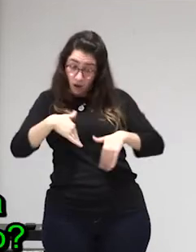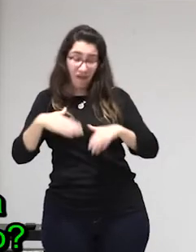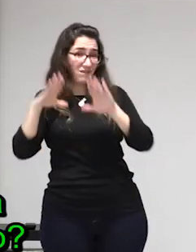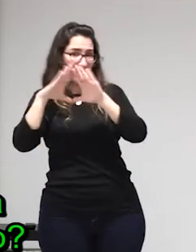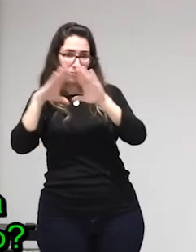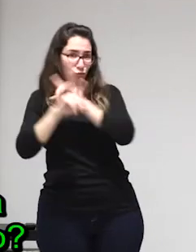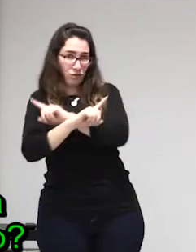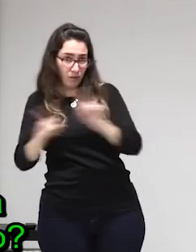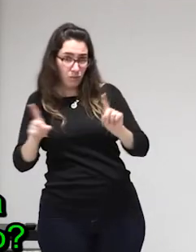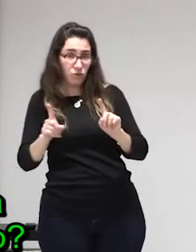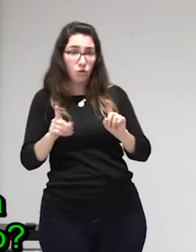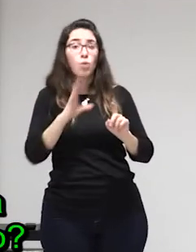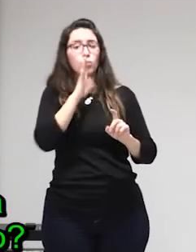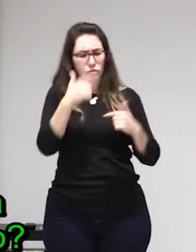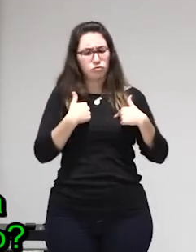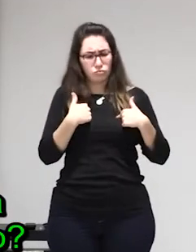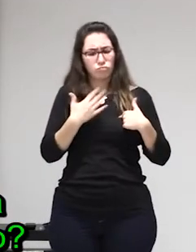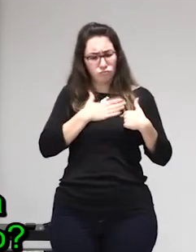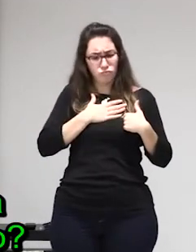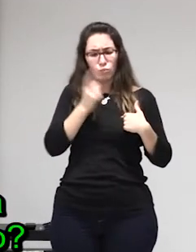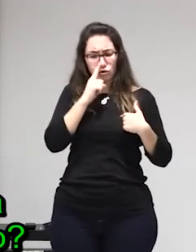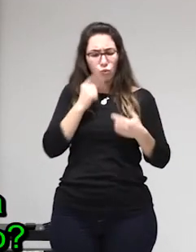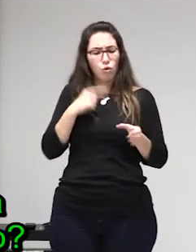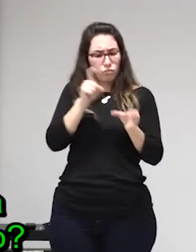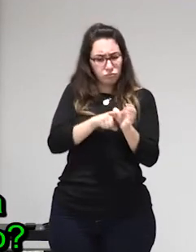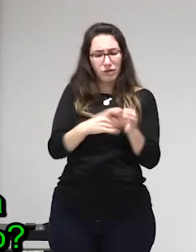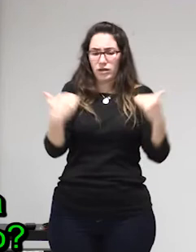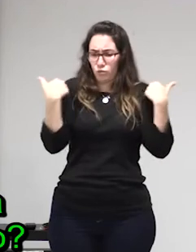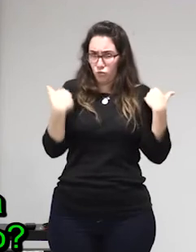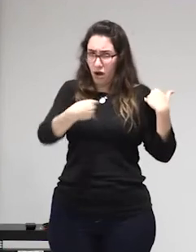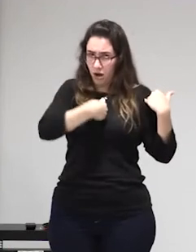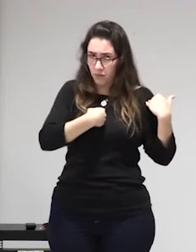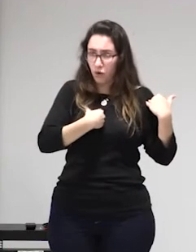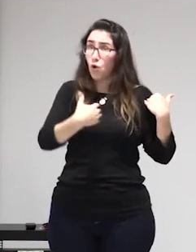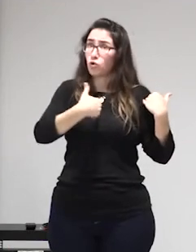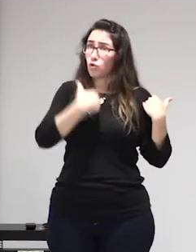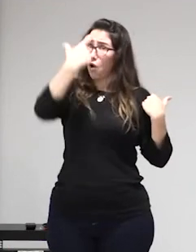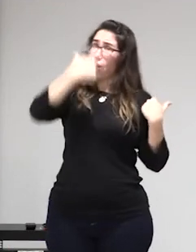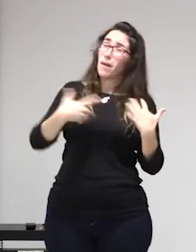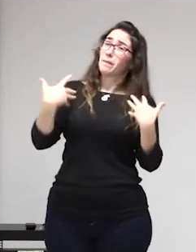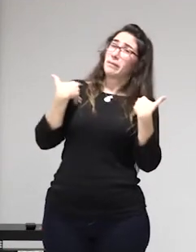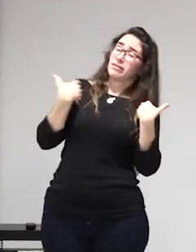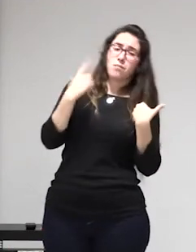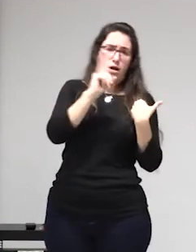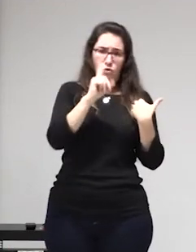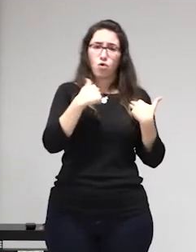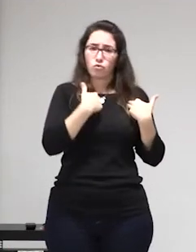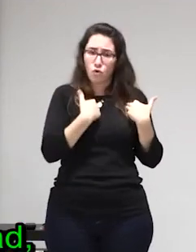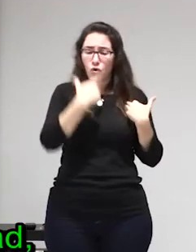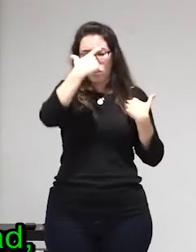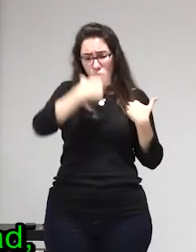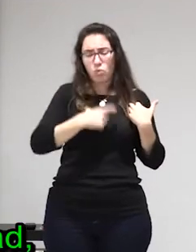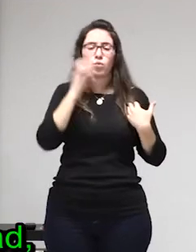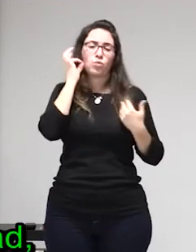para construir una sociedad utópica que se planea construir de acuerdo es decir se le quita cualquier legitimidad